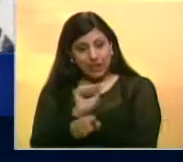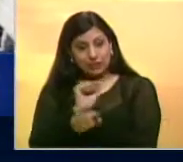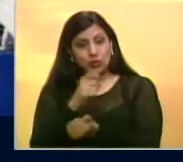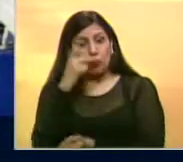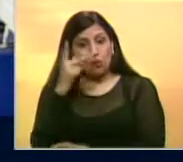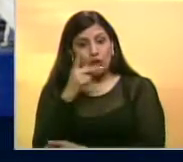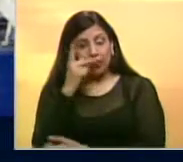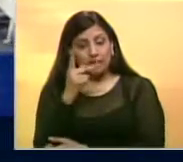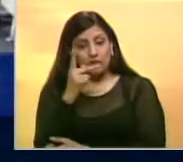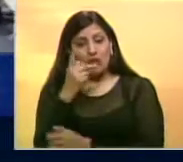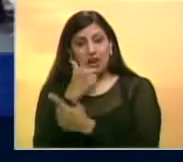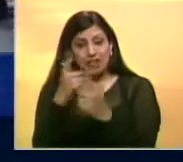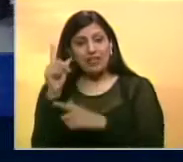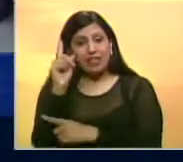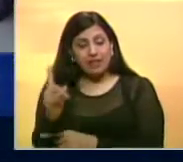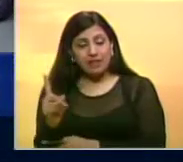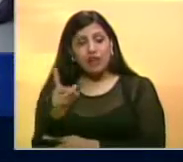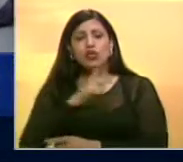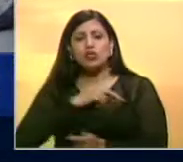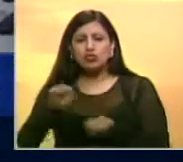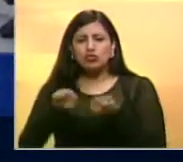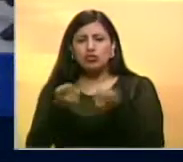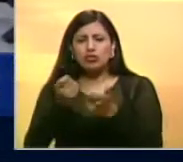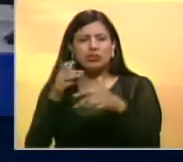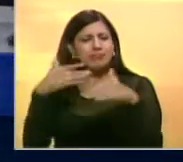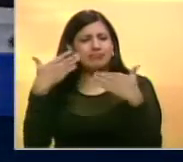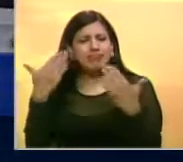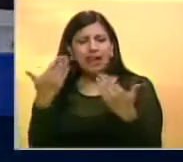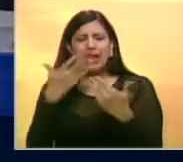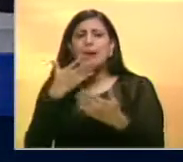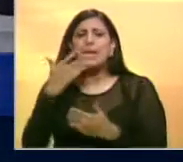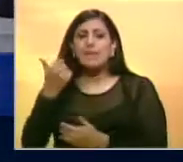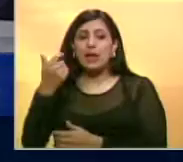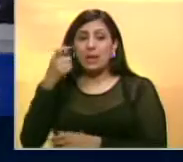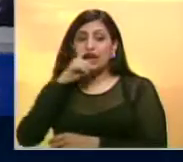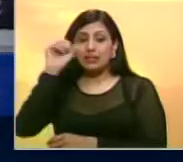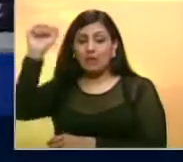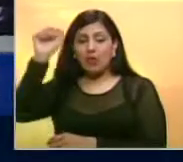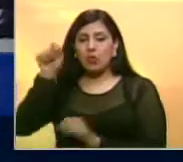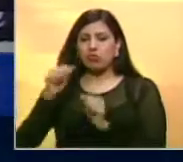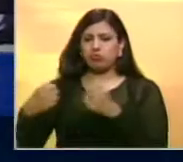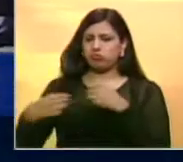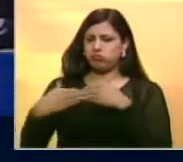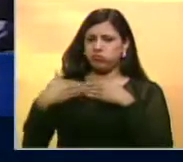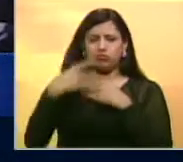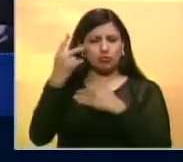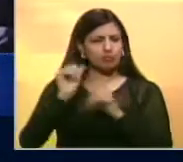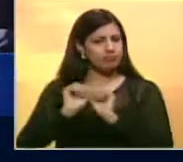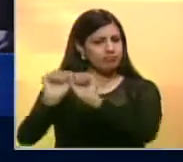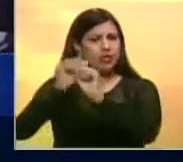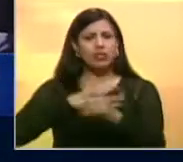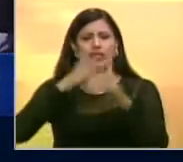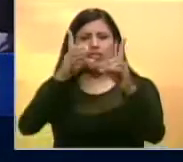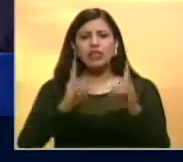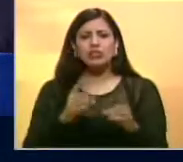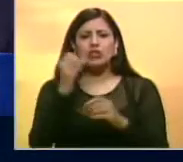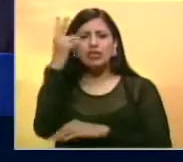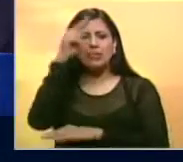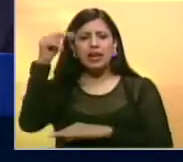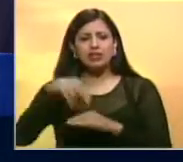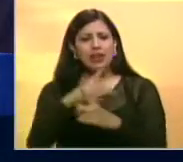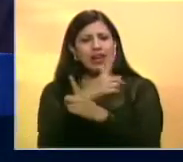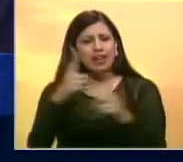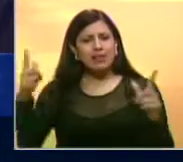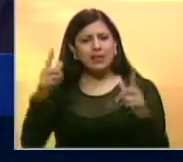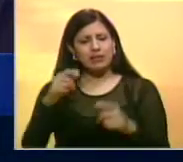de dicha ley. Aseguró que tomarán las medidas necesarias para que el Ejecutivo Nacional no pueda intervenir directamente sobre esa decisión. Si